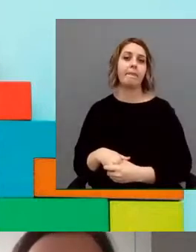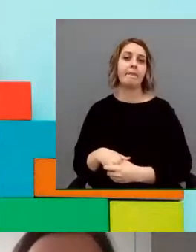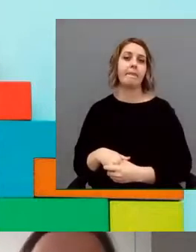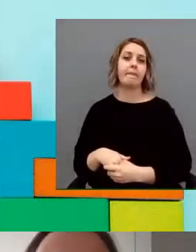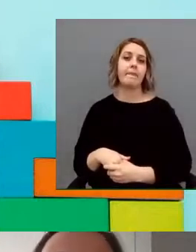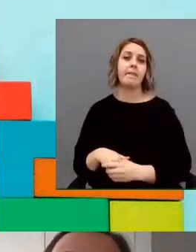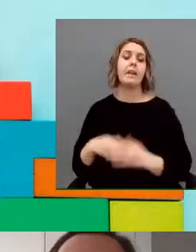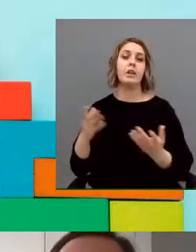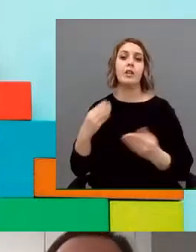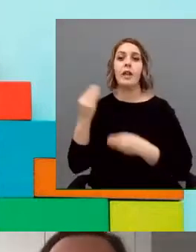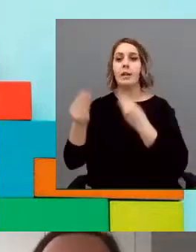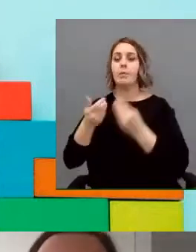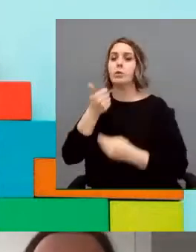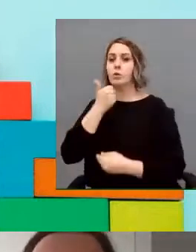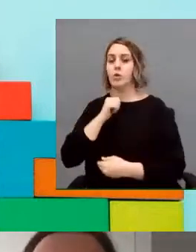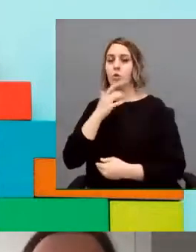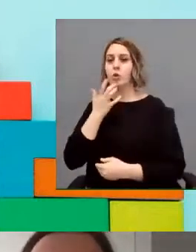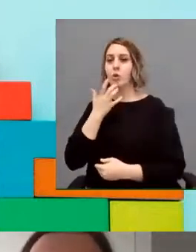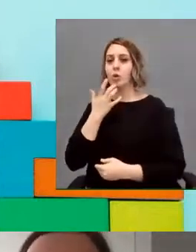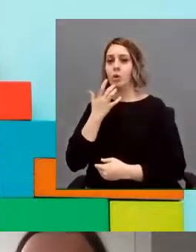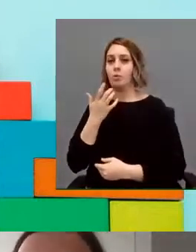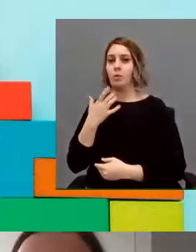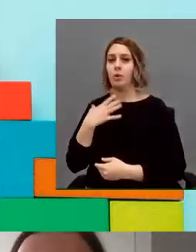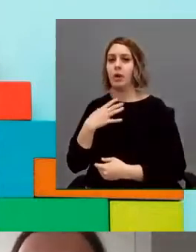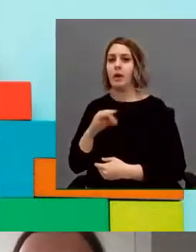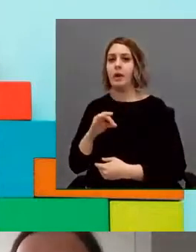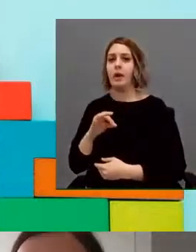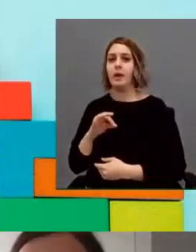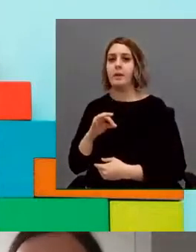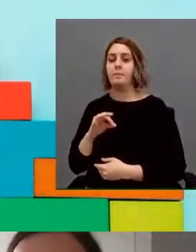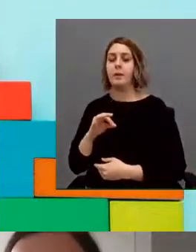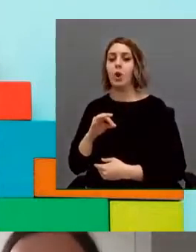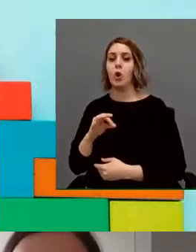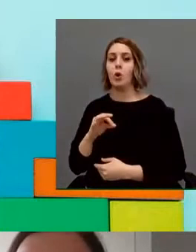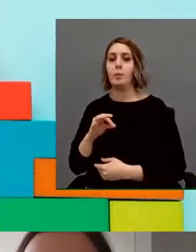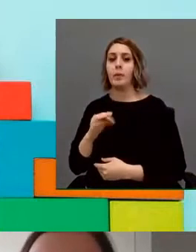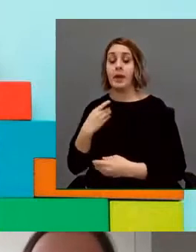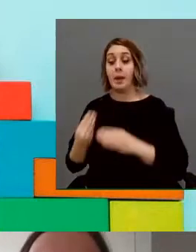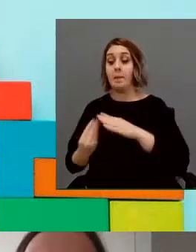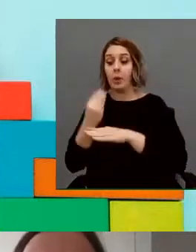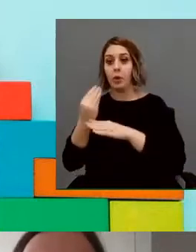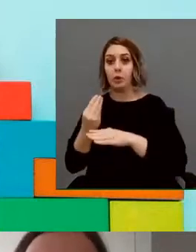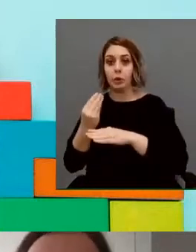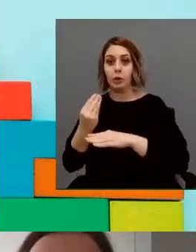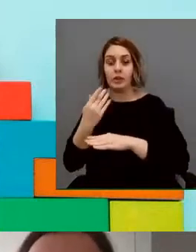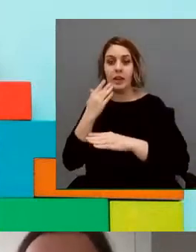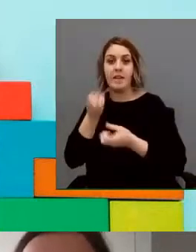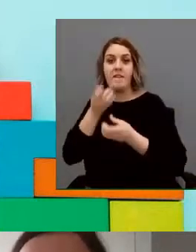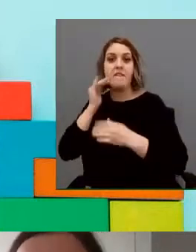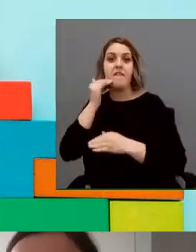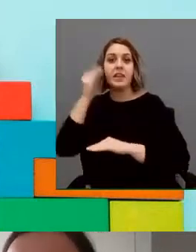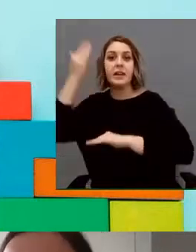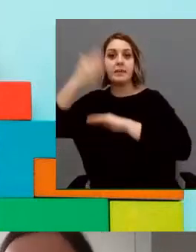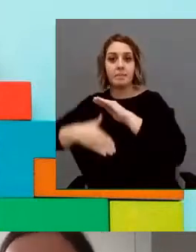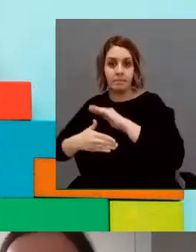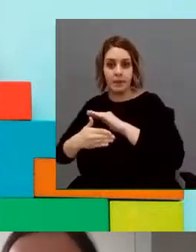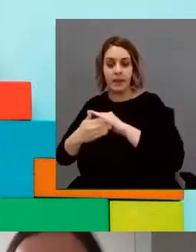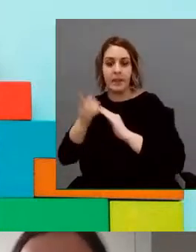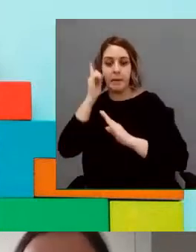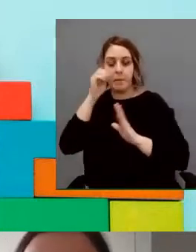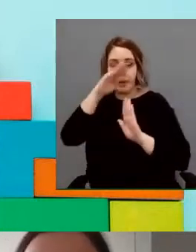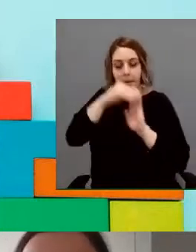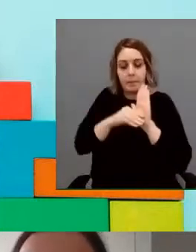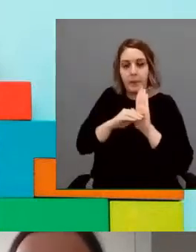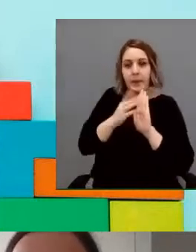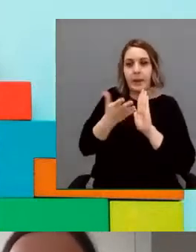las fechas de los productos. Esa es una labor de grabador de datos. Pero a la vez, si aparece algún producto calucado lo tiene que retirar, tiene que